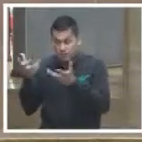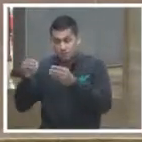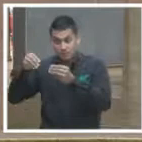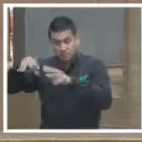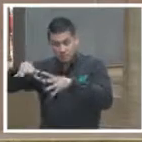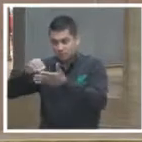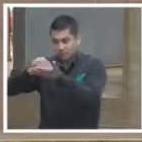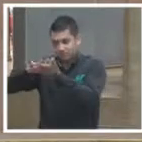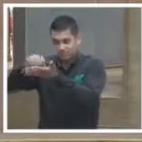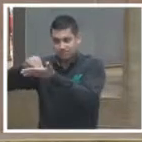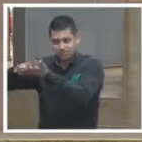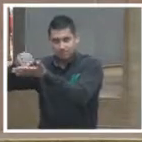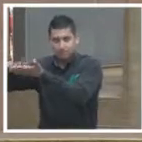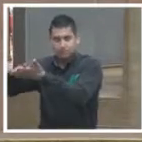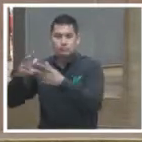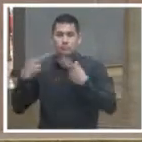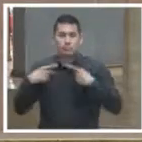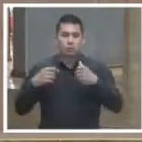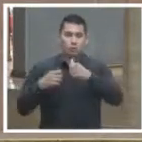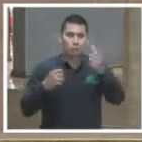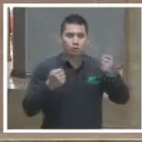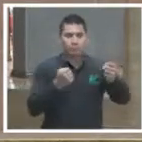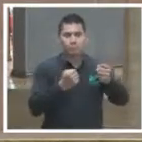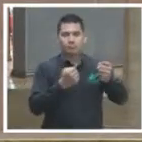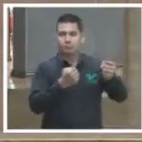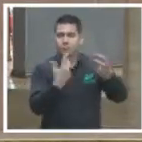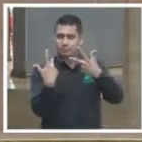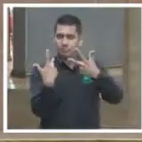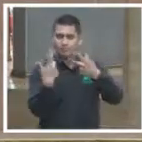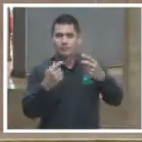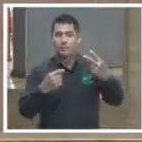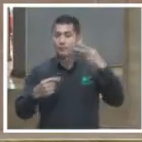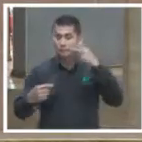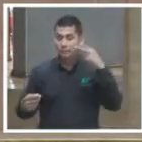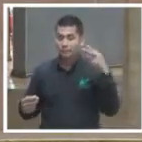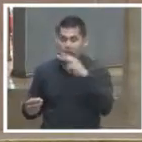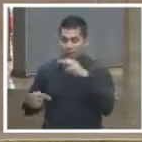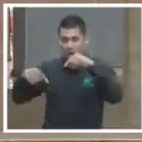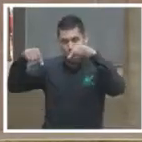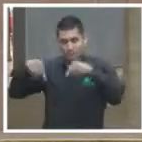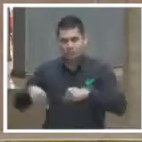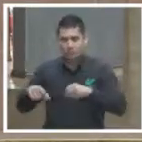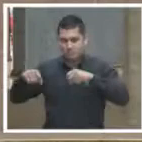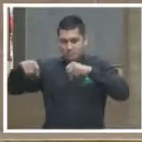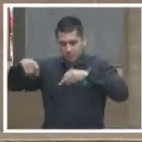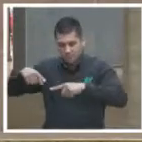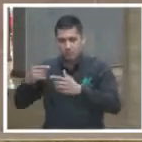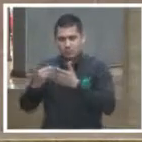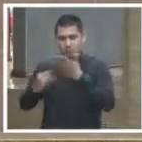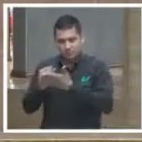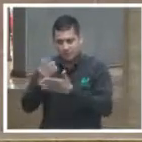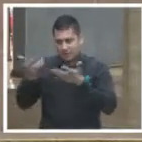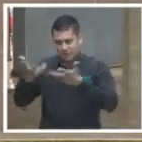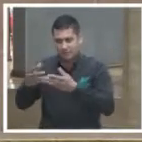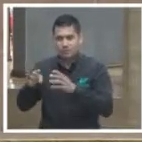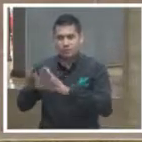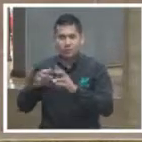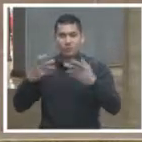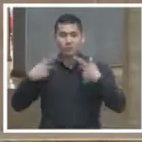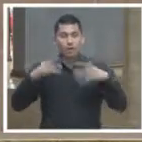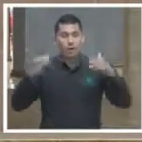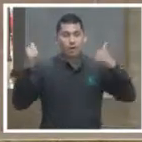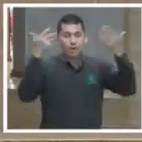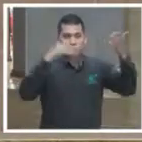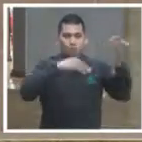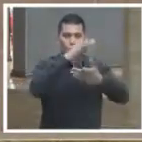publicación haya una interacción en el momento real en el momento que se está publicando esa es la idea de que